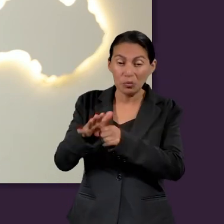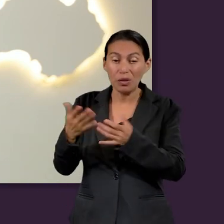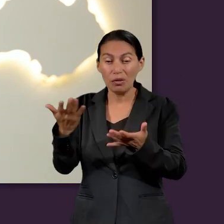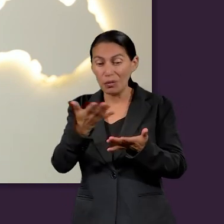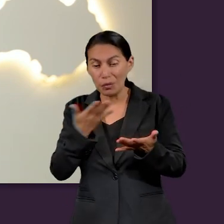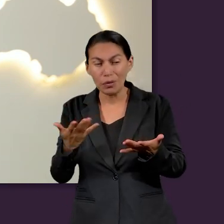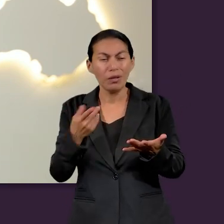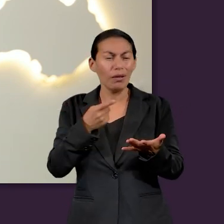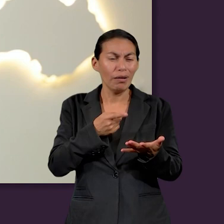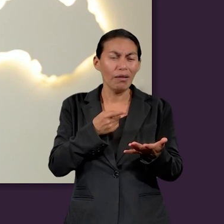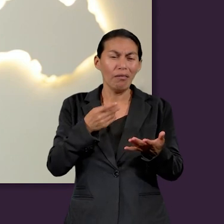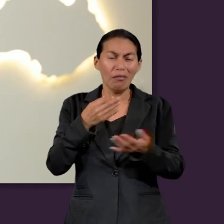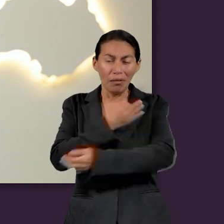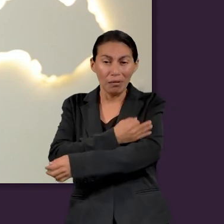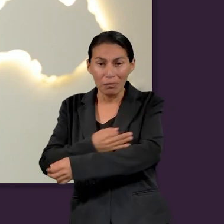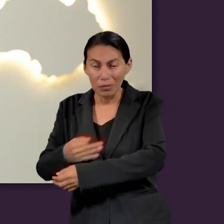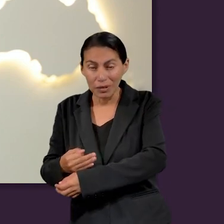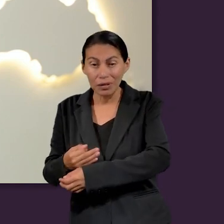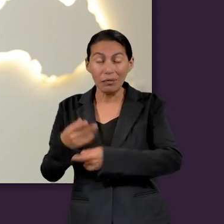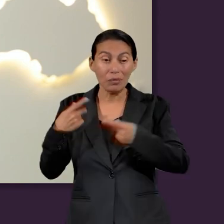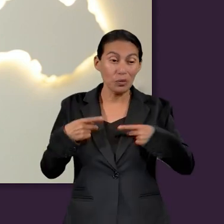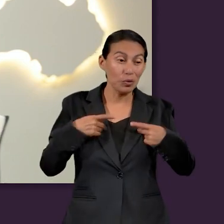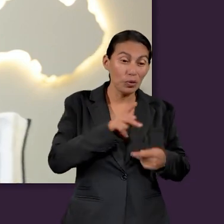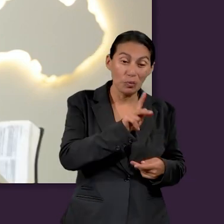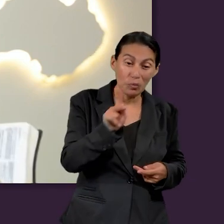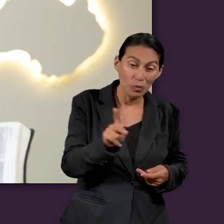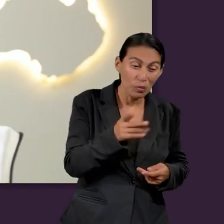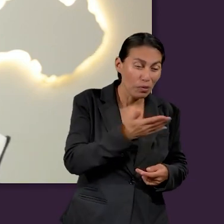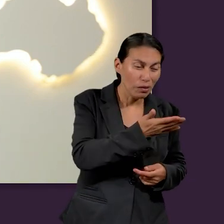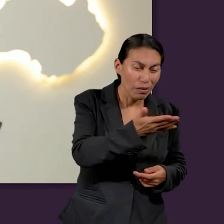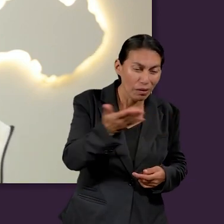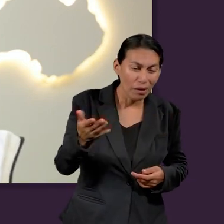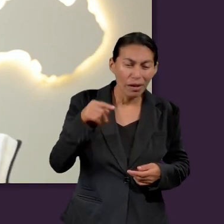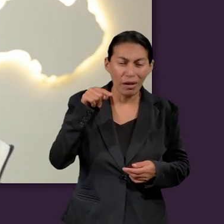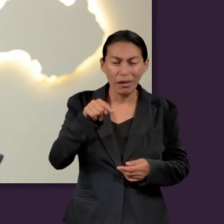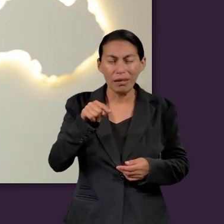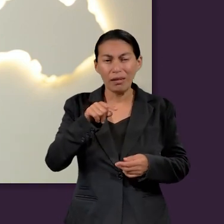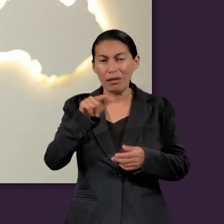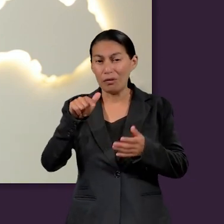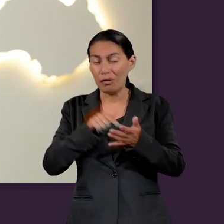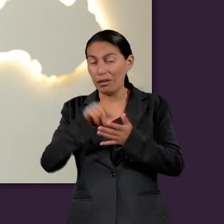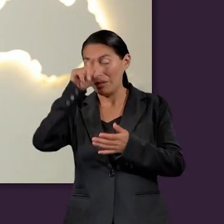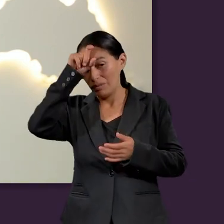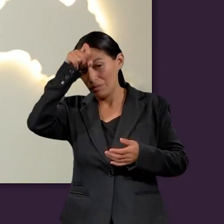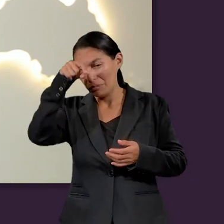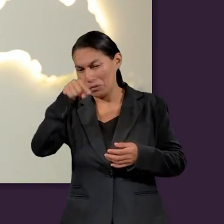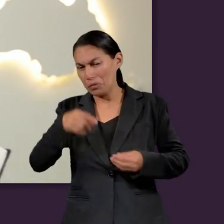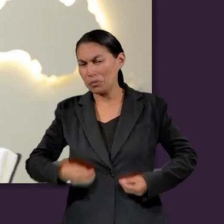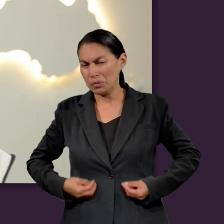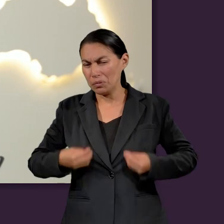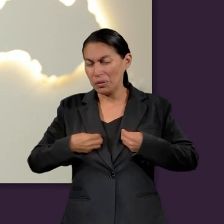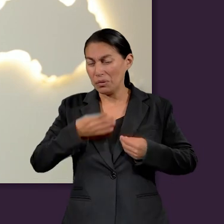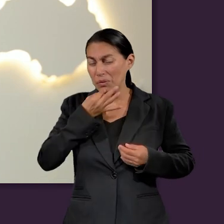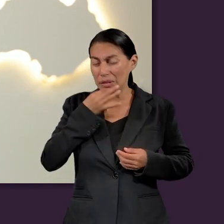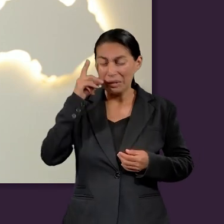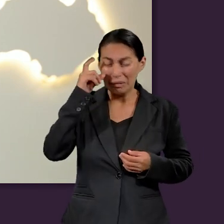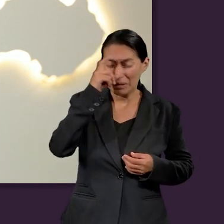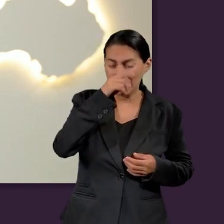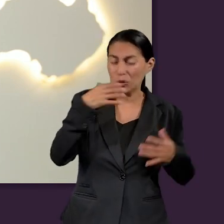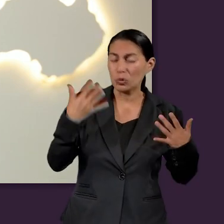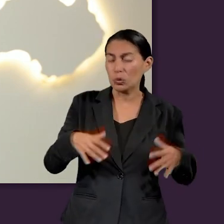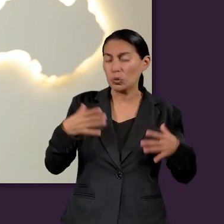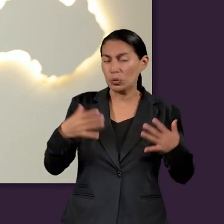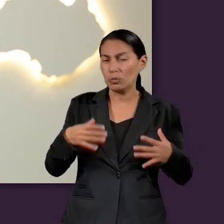las necesidades, no solamente de la familia, de todo un pueblo y de toda la gente en aquellos momentos